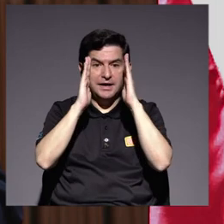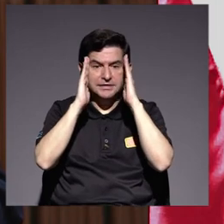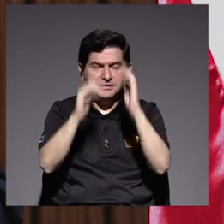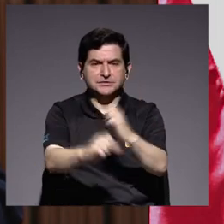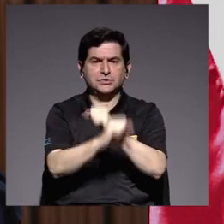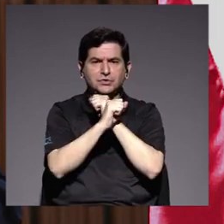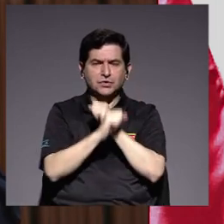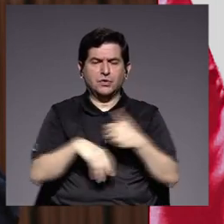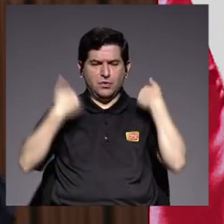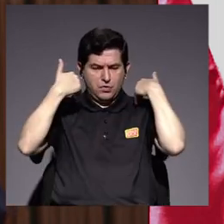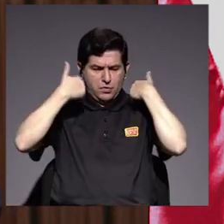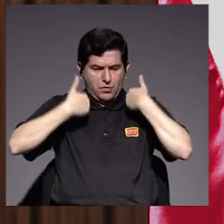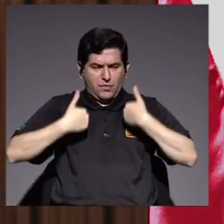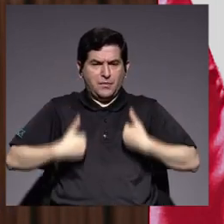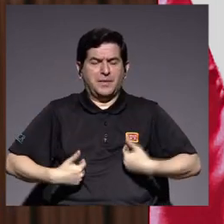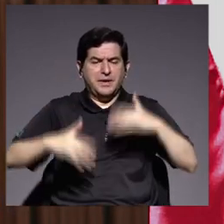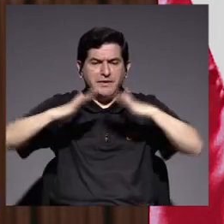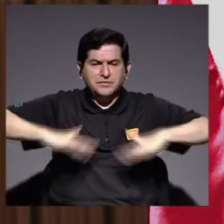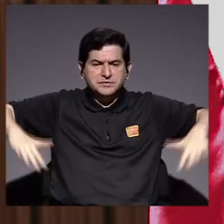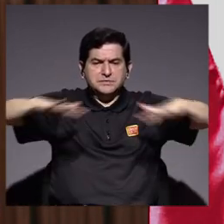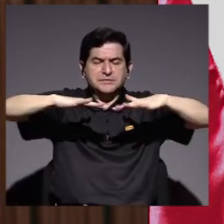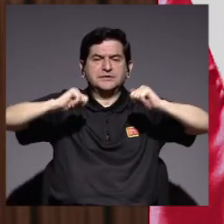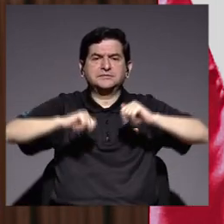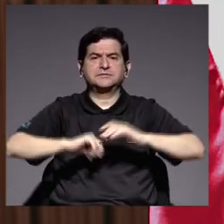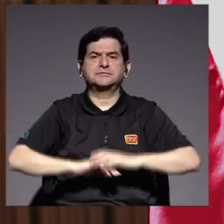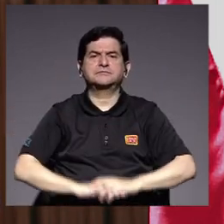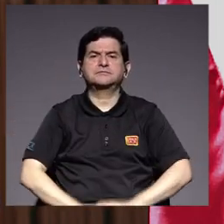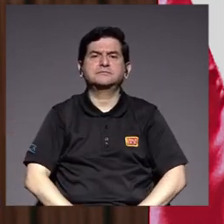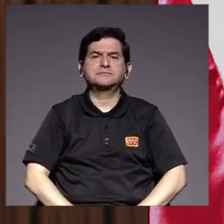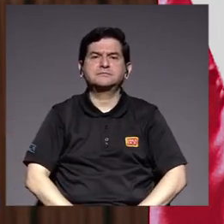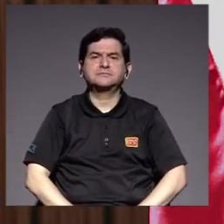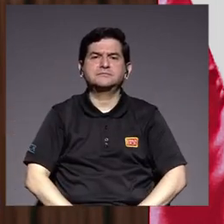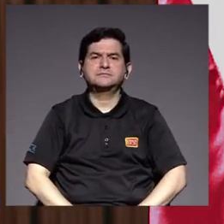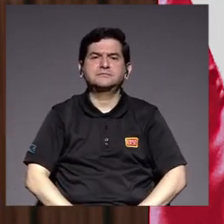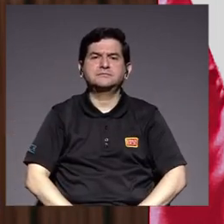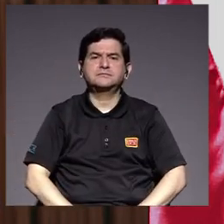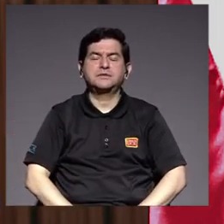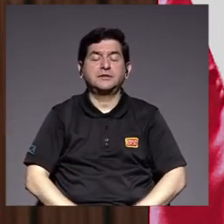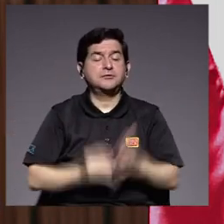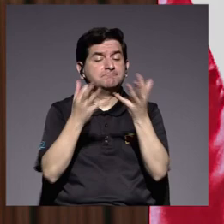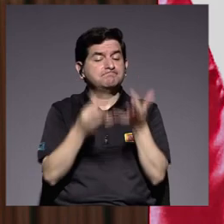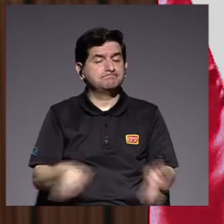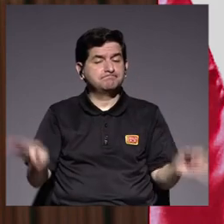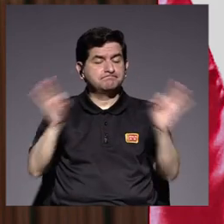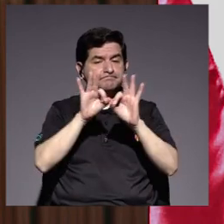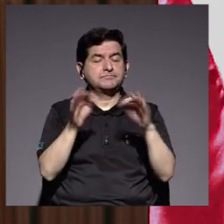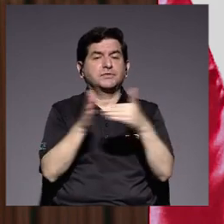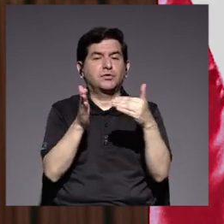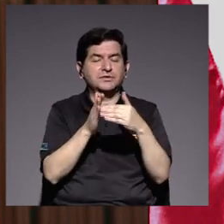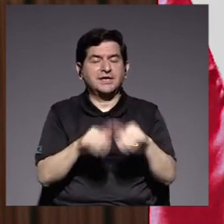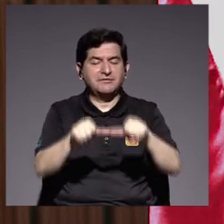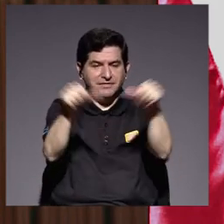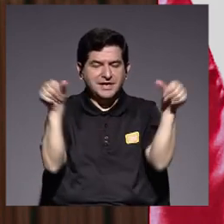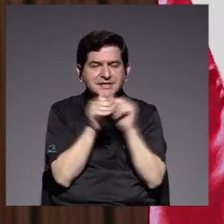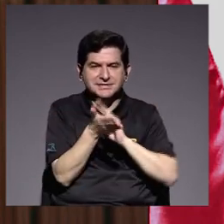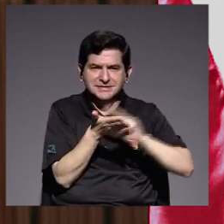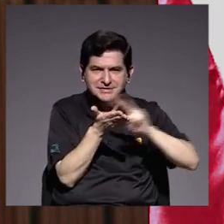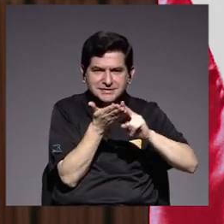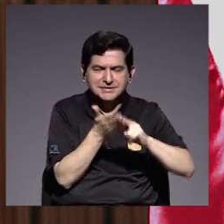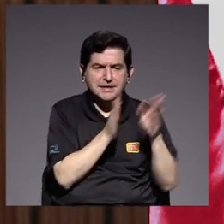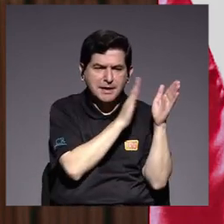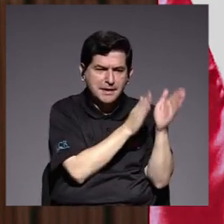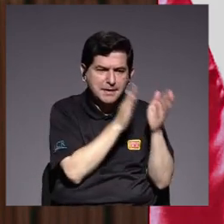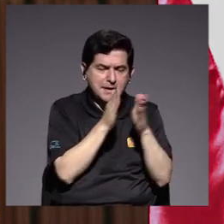la humanización de los espacios ha sido fundamental la recuperación de áreas verdes la